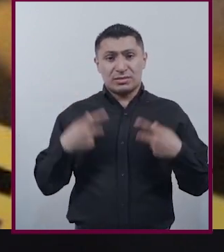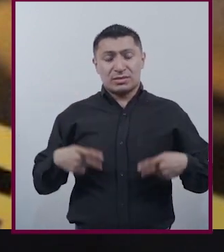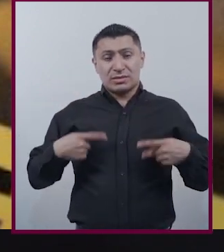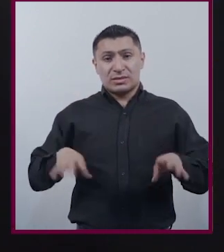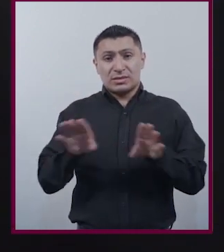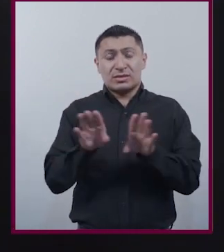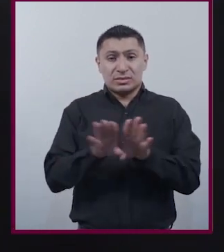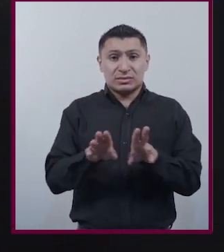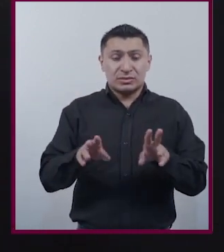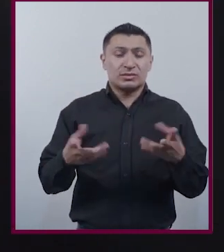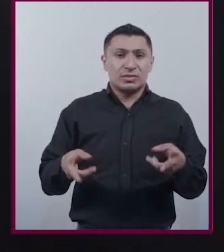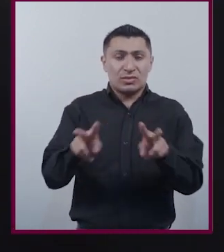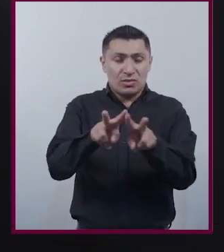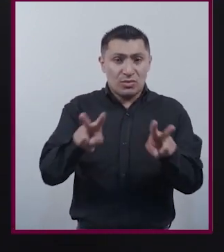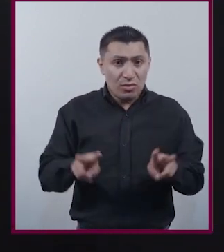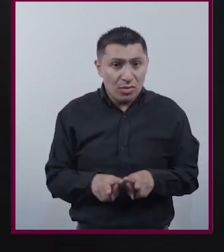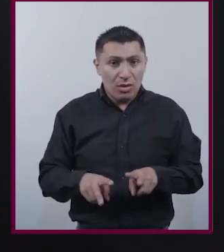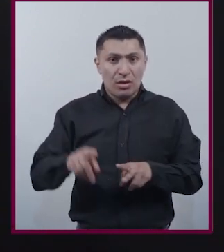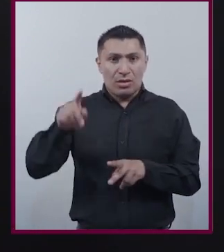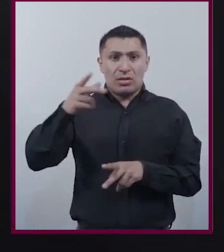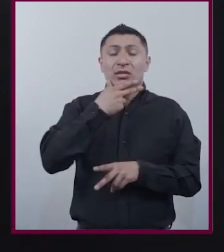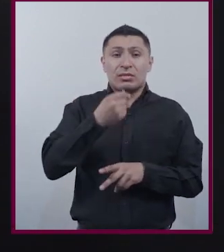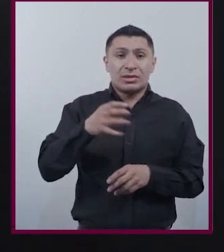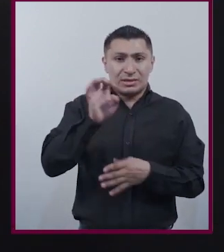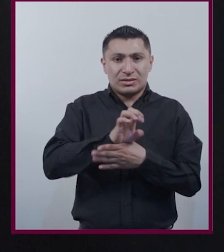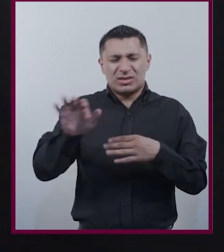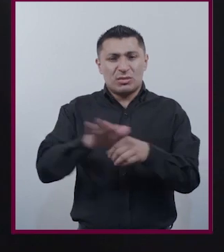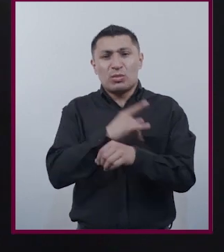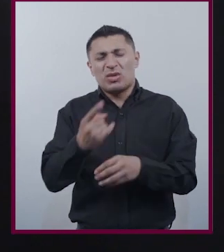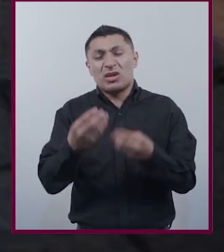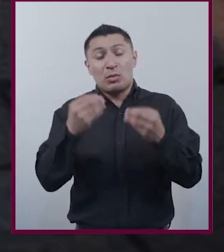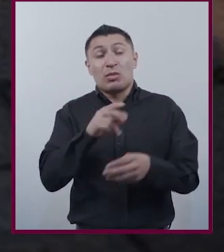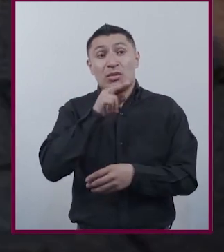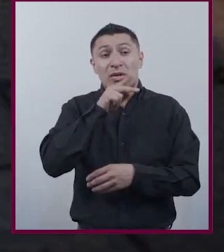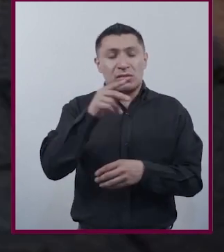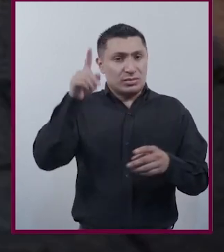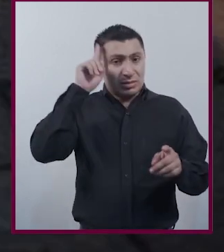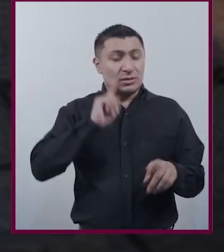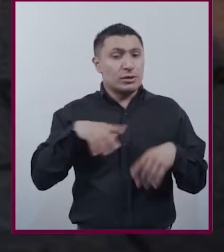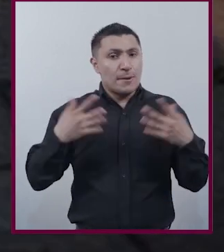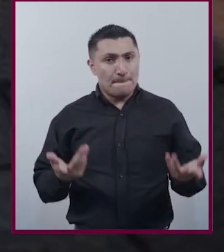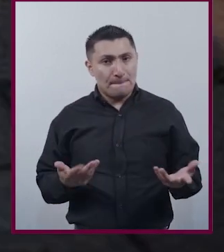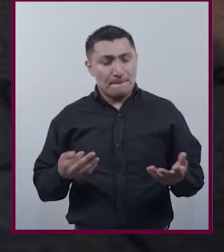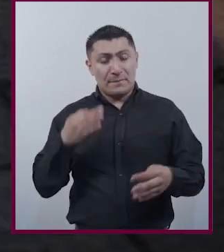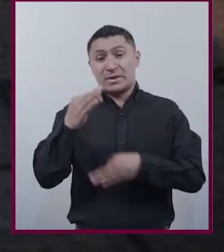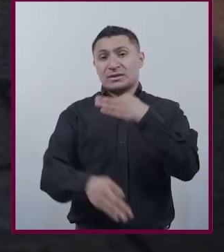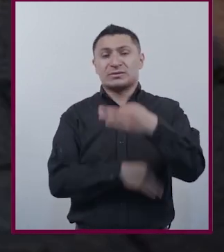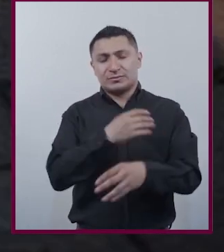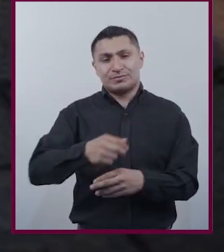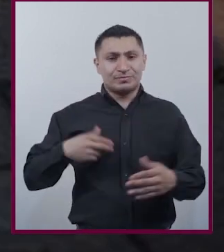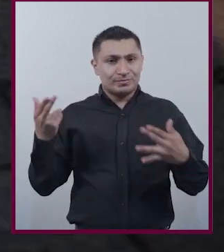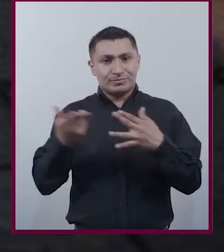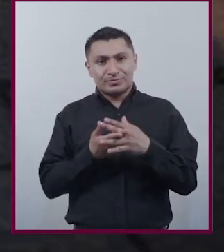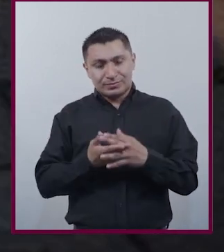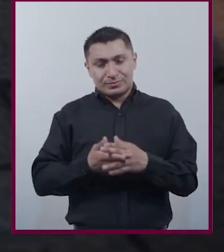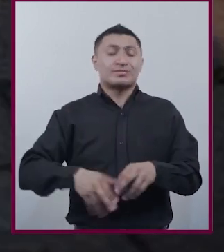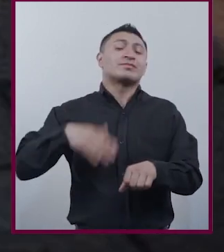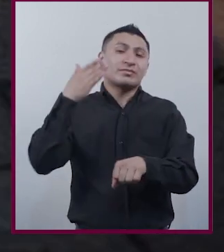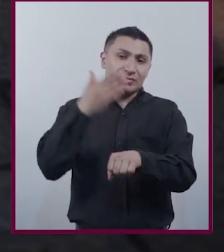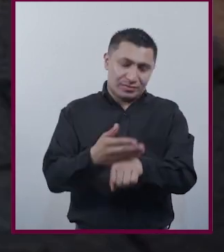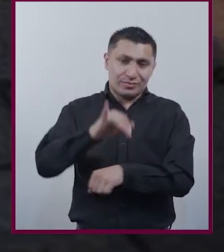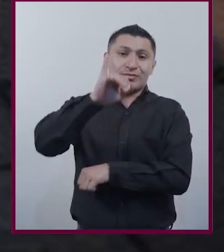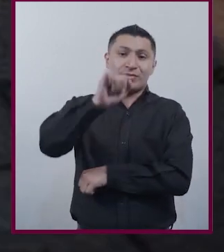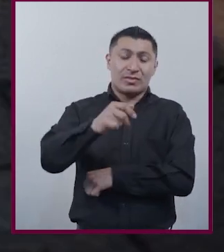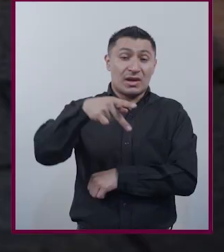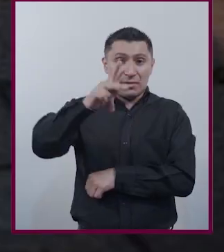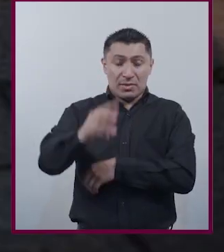masculino Entonces ¿Por qué tanta preocupación Por los feminicidios? Todos los asesinatos Son condenables Claro